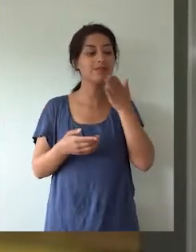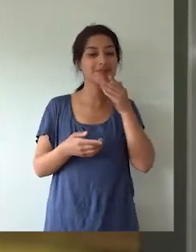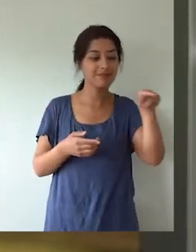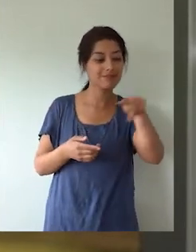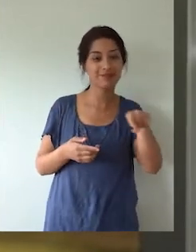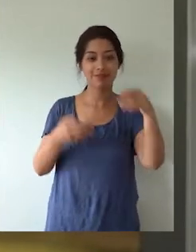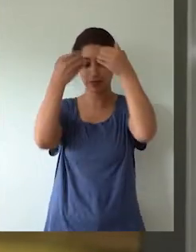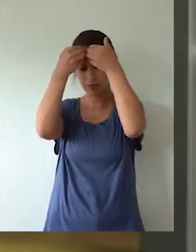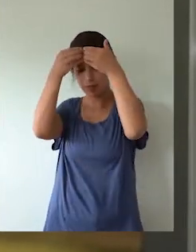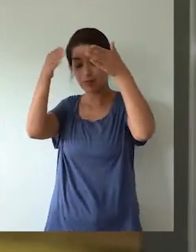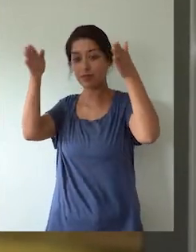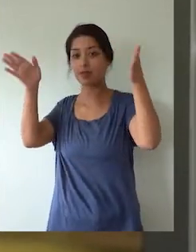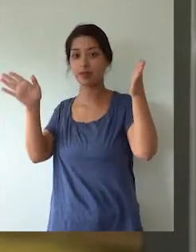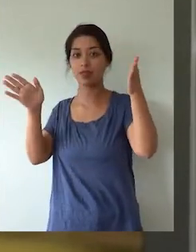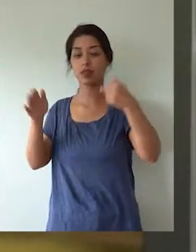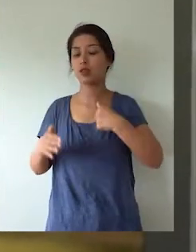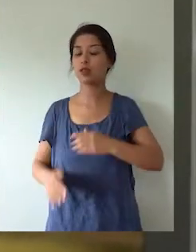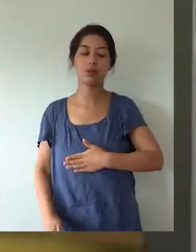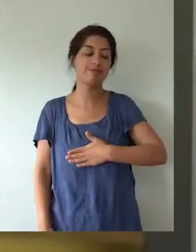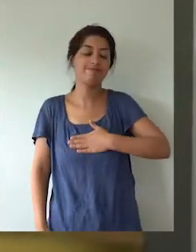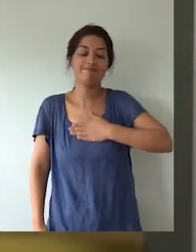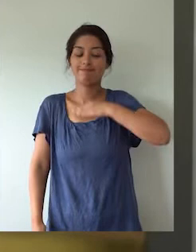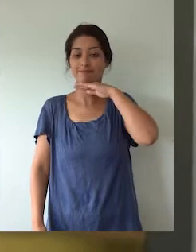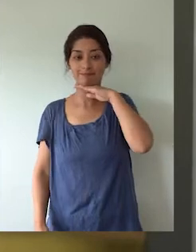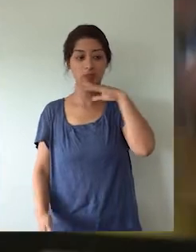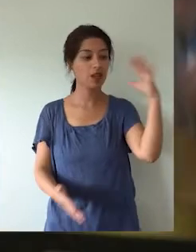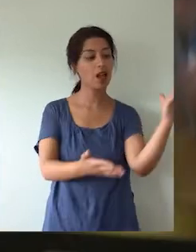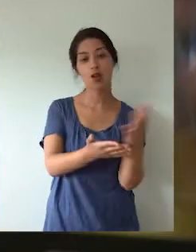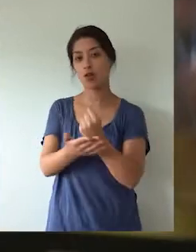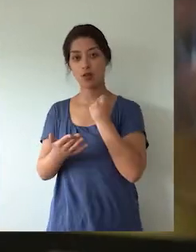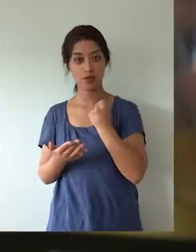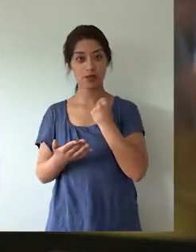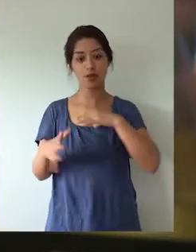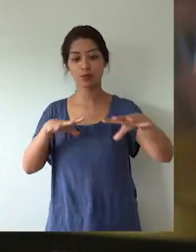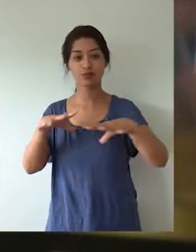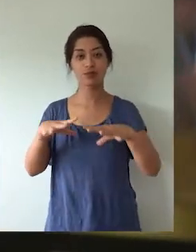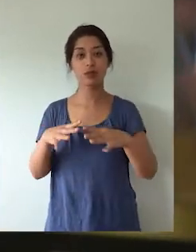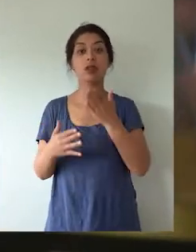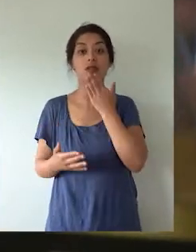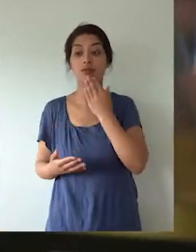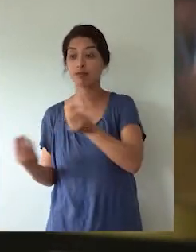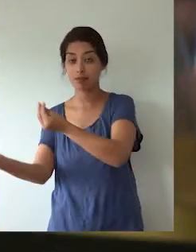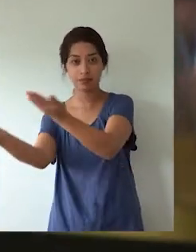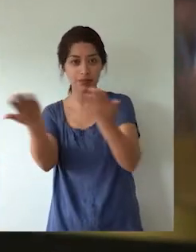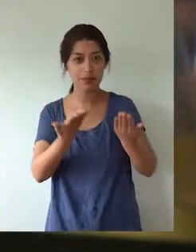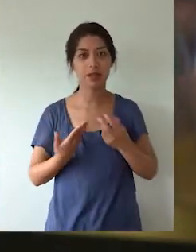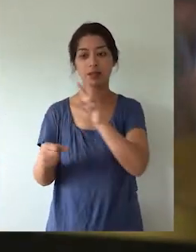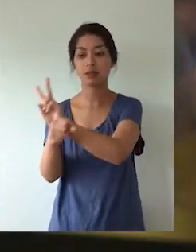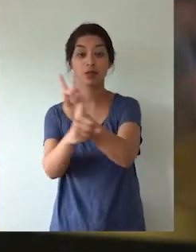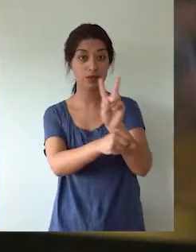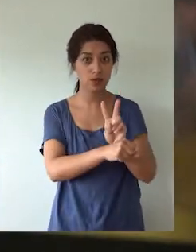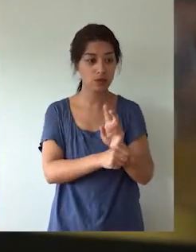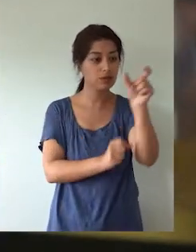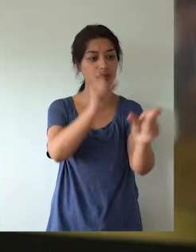conocimiento. Yo estoy muy satisfecha con lo que ya he podido ver que ellos han logrado y poder invitar a los demás, a los colegas, a